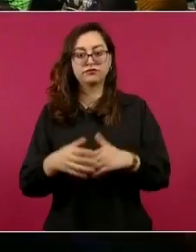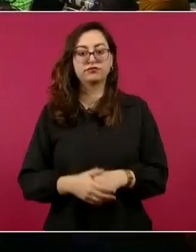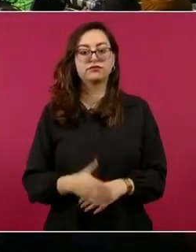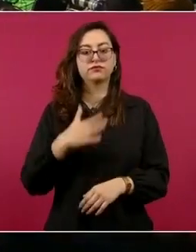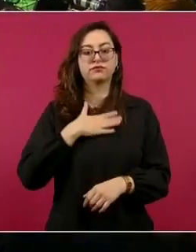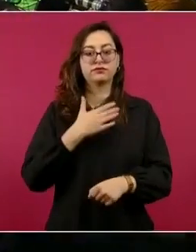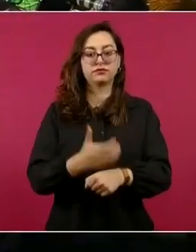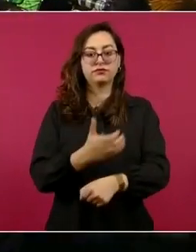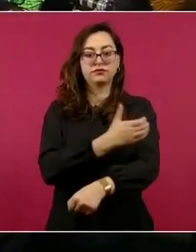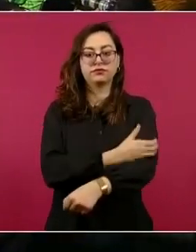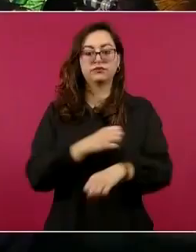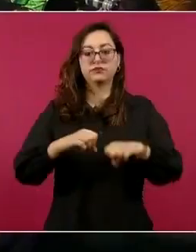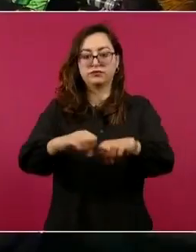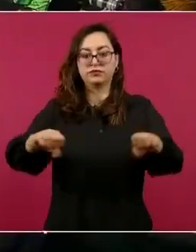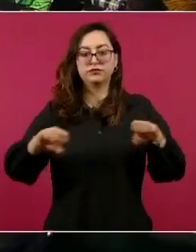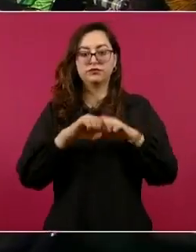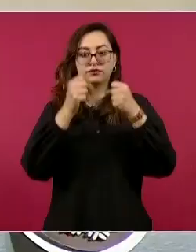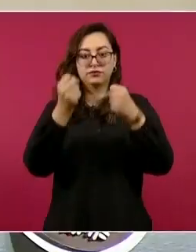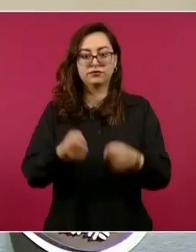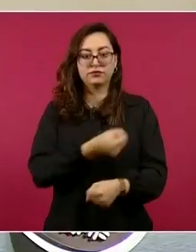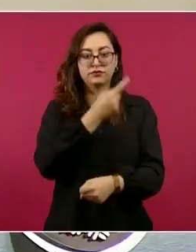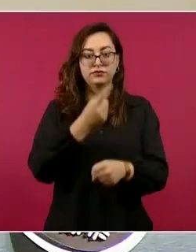compañeros del Gabinete de Seguridad.